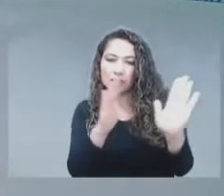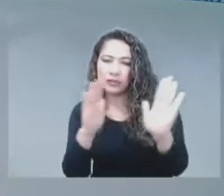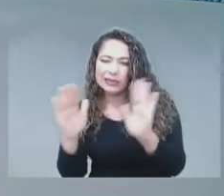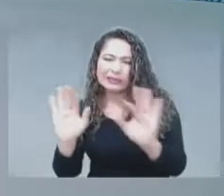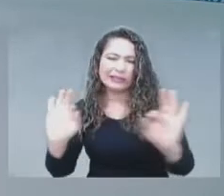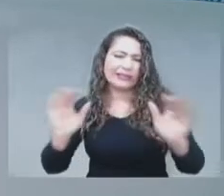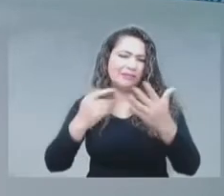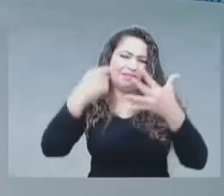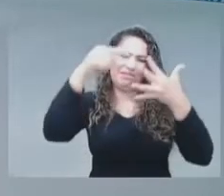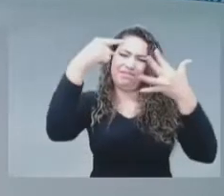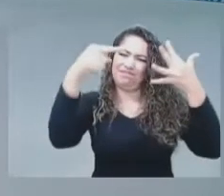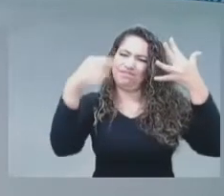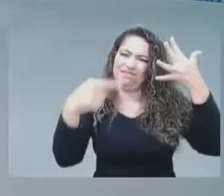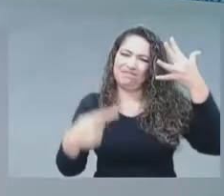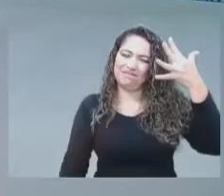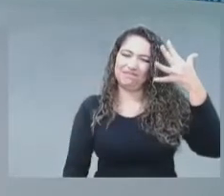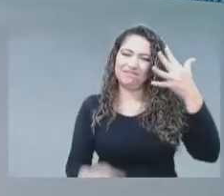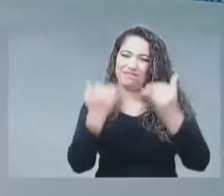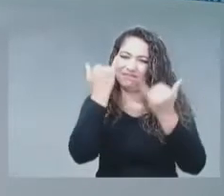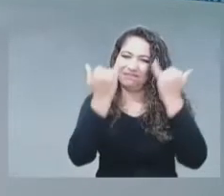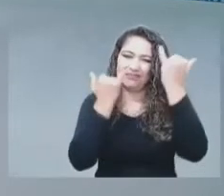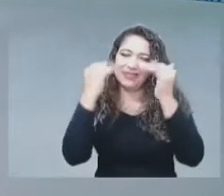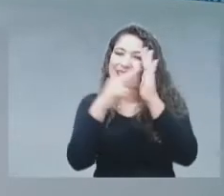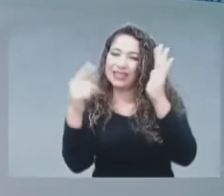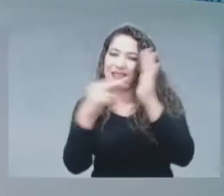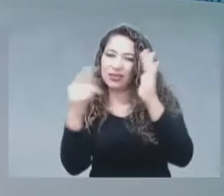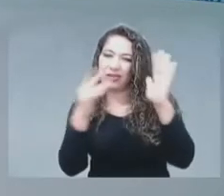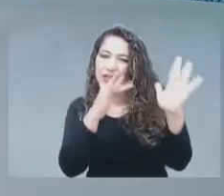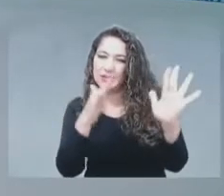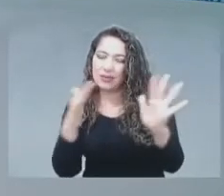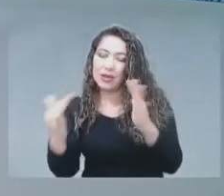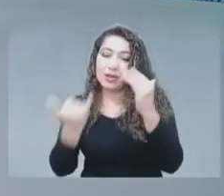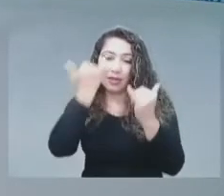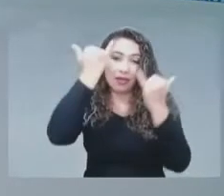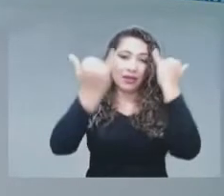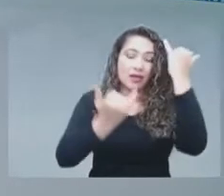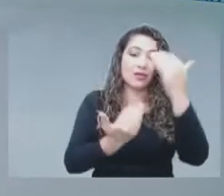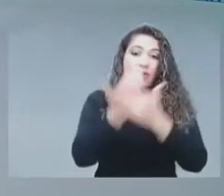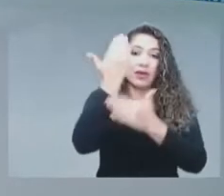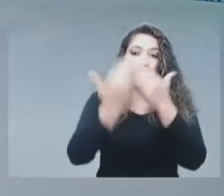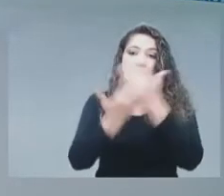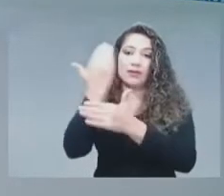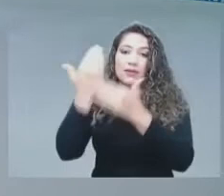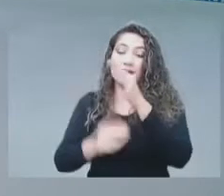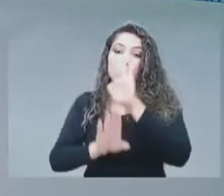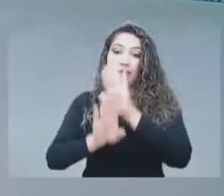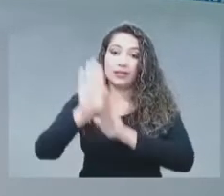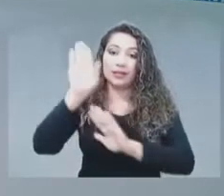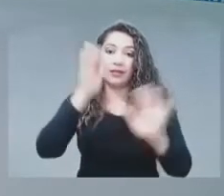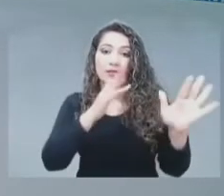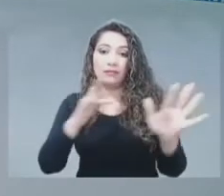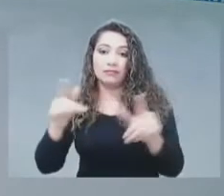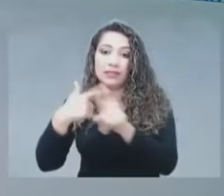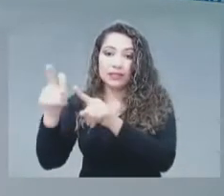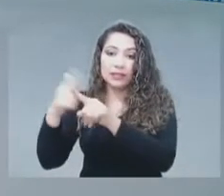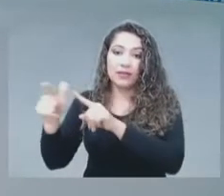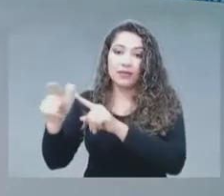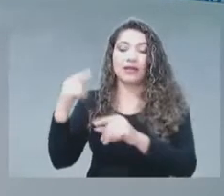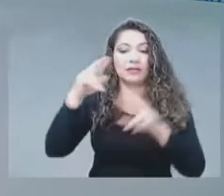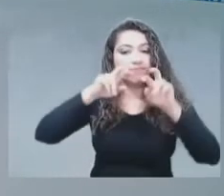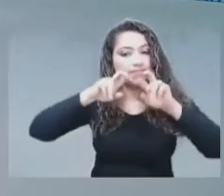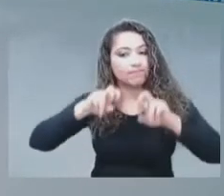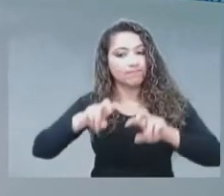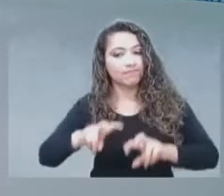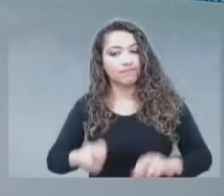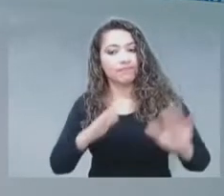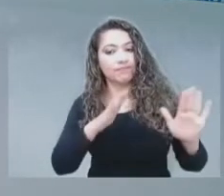colección de tecnologías, de innovaciones que se han desarrollado desde los centros de investigación, desde las universidades,